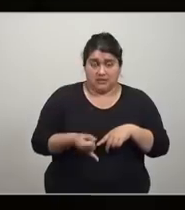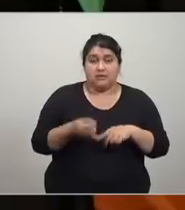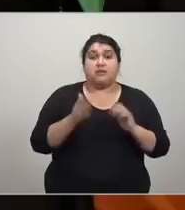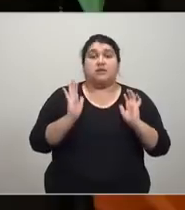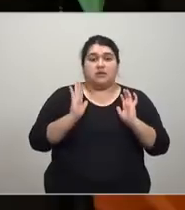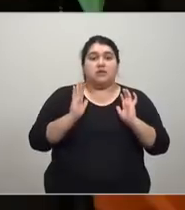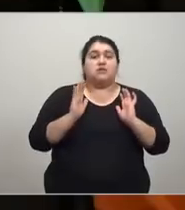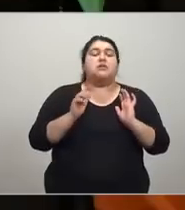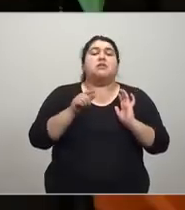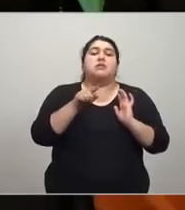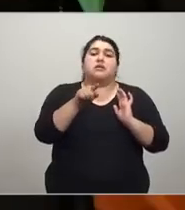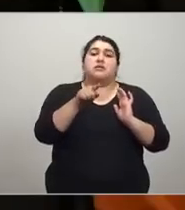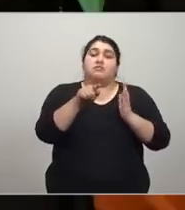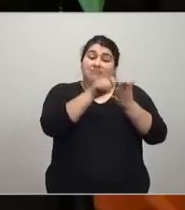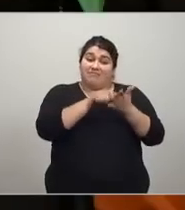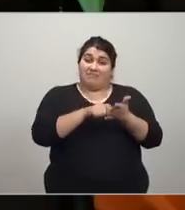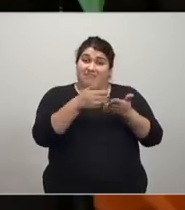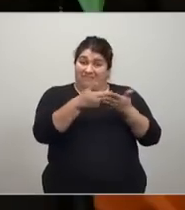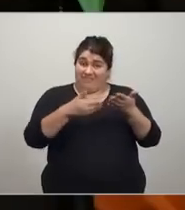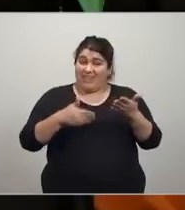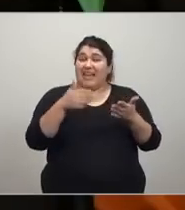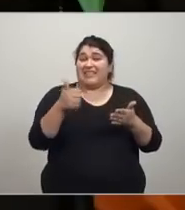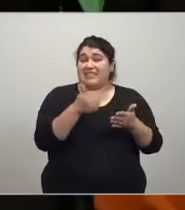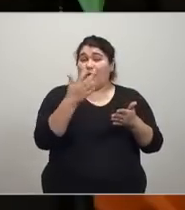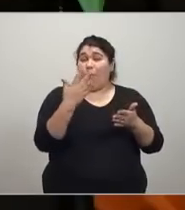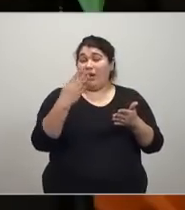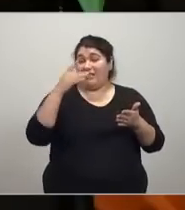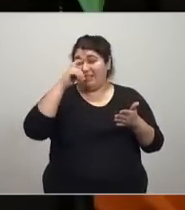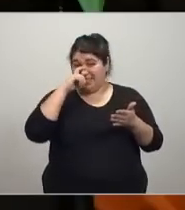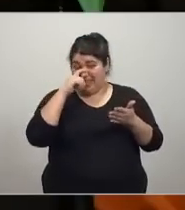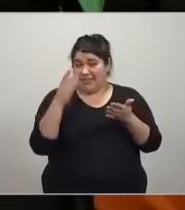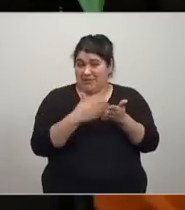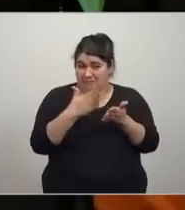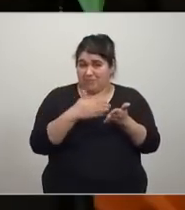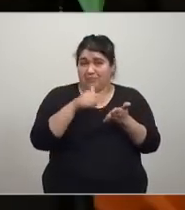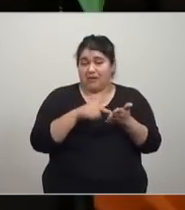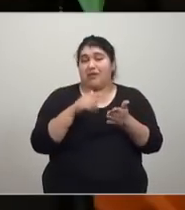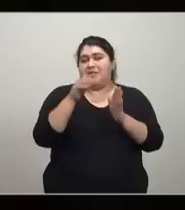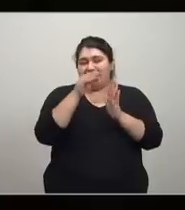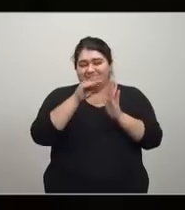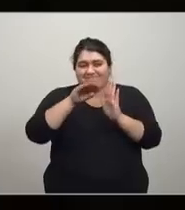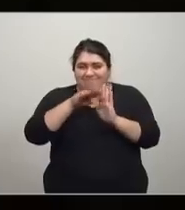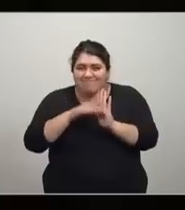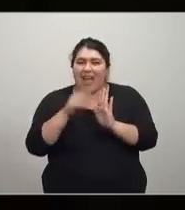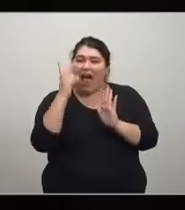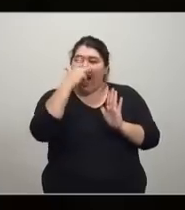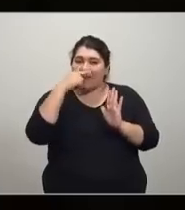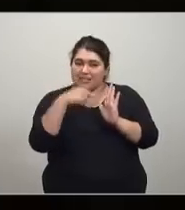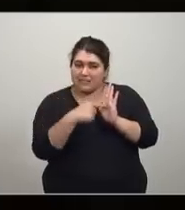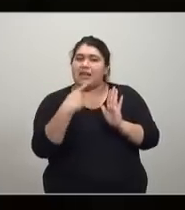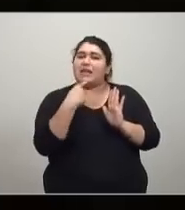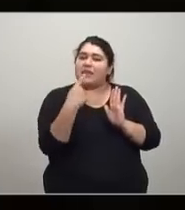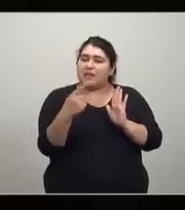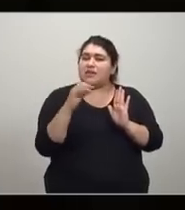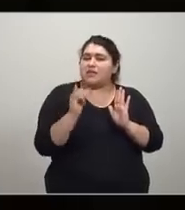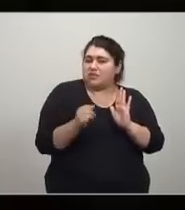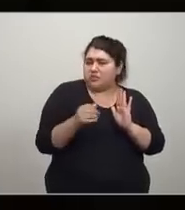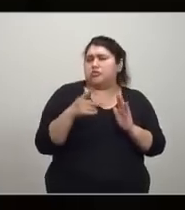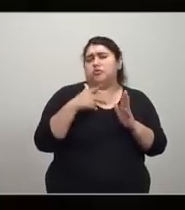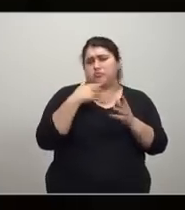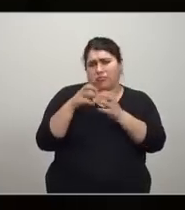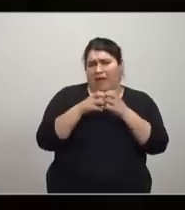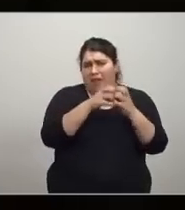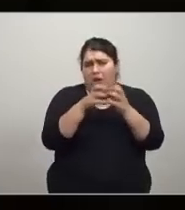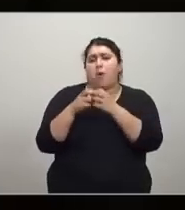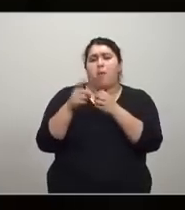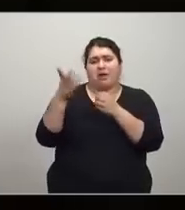y en la nota de pie de página número 647 correspondiente al apéndice H de su libro, se presentan discutiblemente, porque hay un